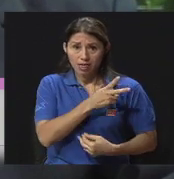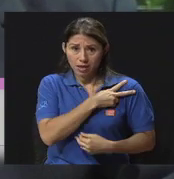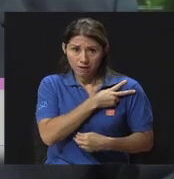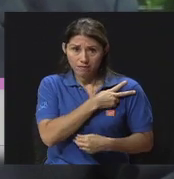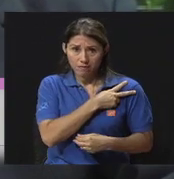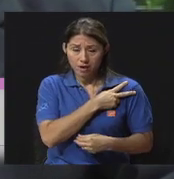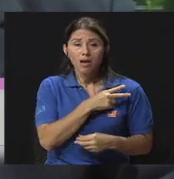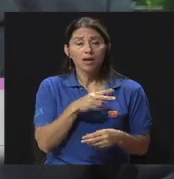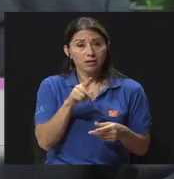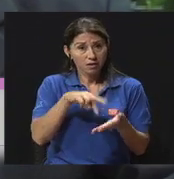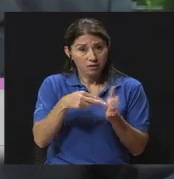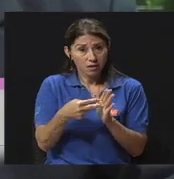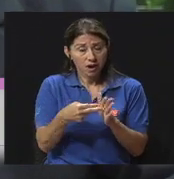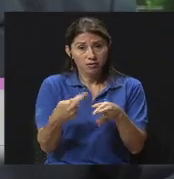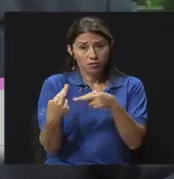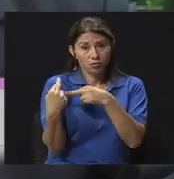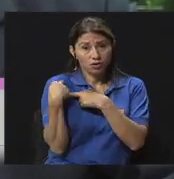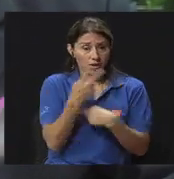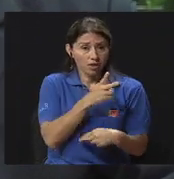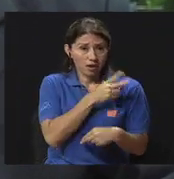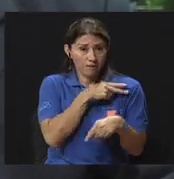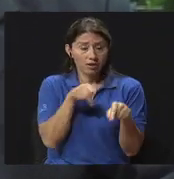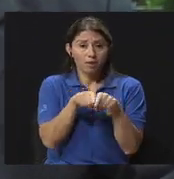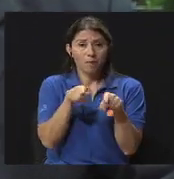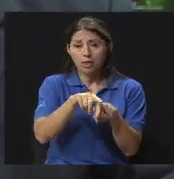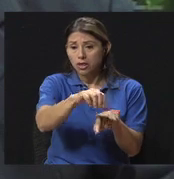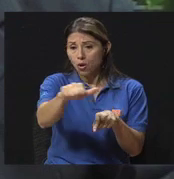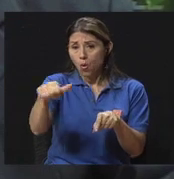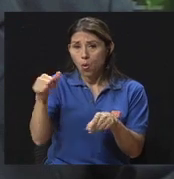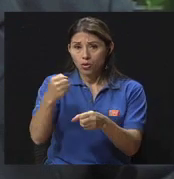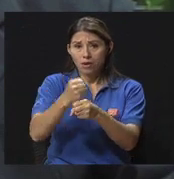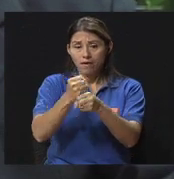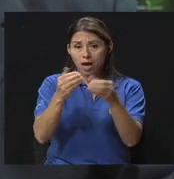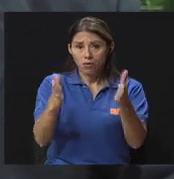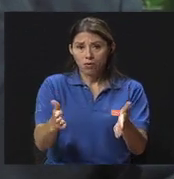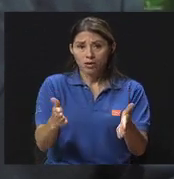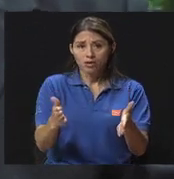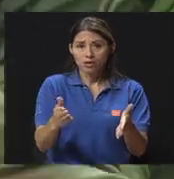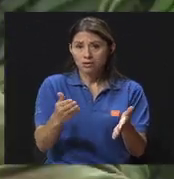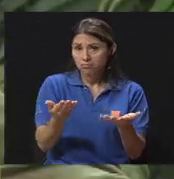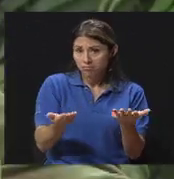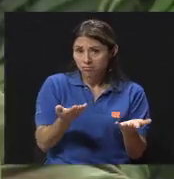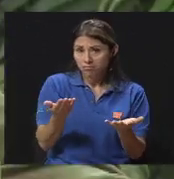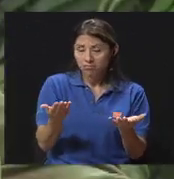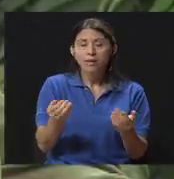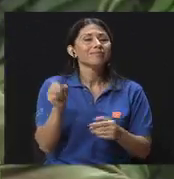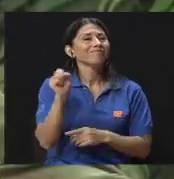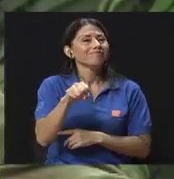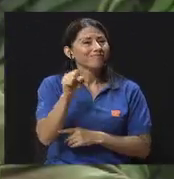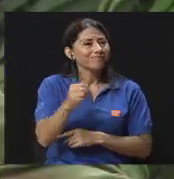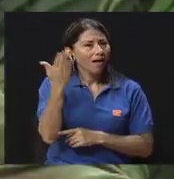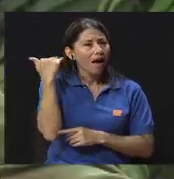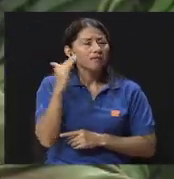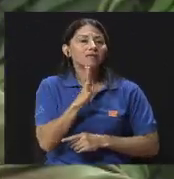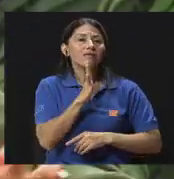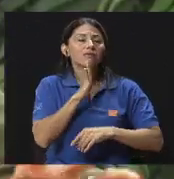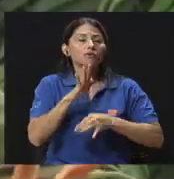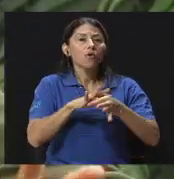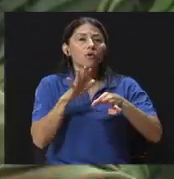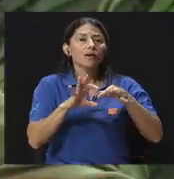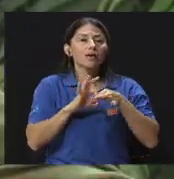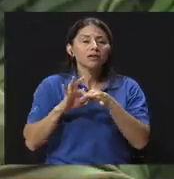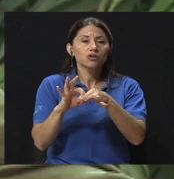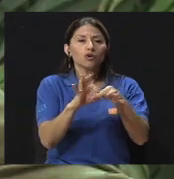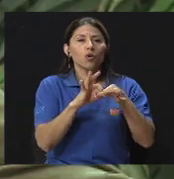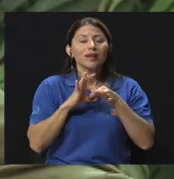de las jefaturas como de los trabajadores. ¿Es así o me equivoco? Claro. Cuando hablamos al inicio de las relaciones interpersonales dijimos que es una